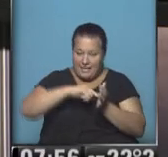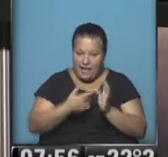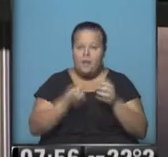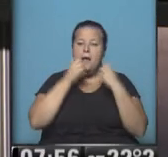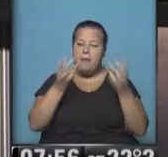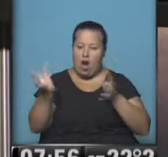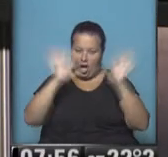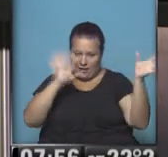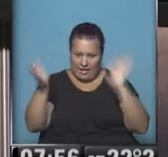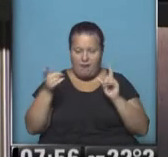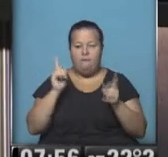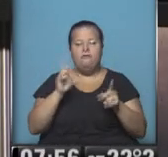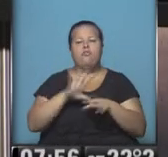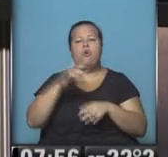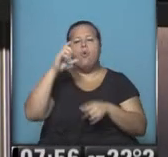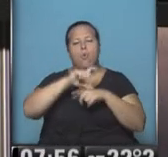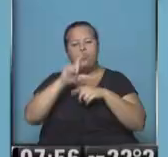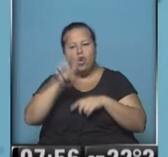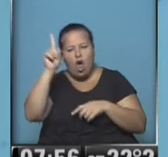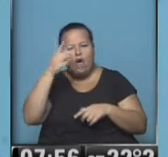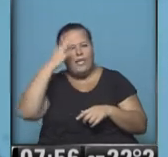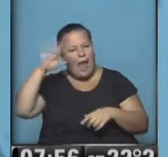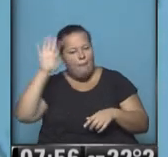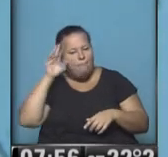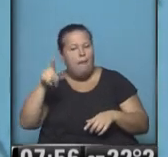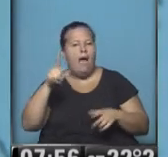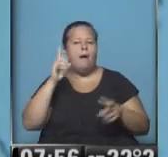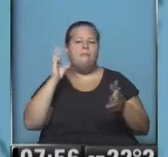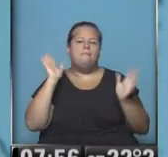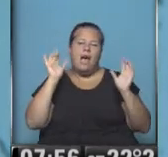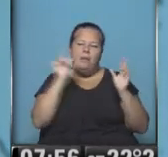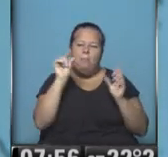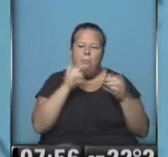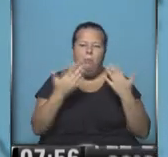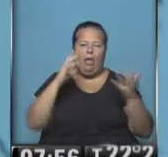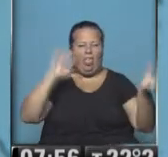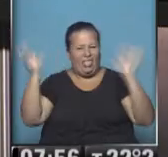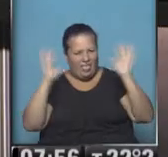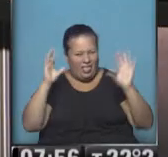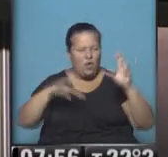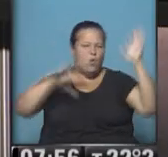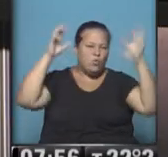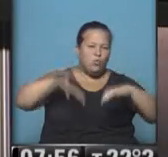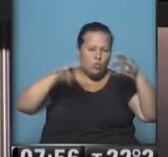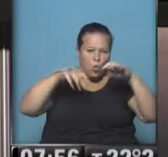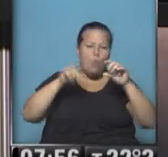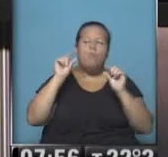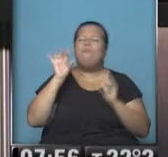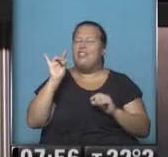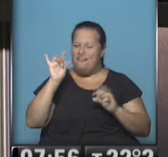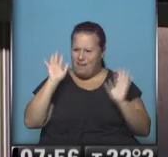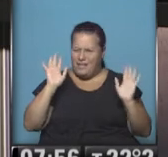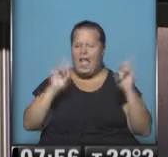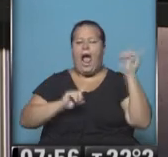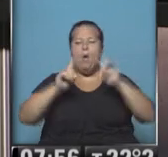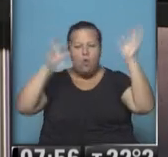mejorado el tiempo, quedan en el norte de Cuyo, ahí norte de La Pampa, periodos muy cortos de inestabilidad, algunos chaparrones es baja la probabilidad,